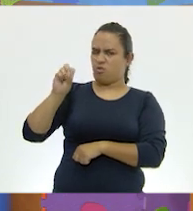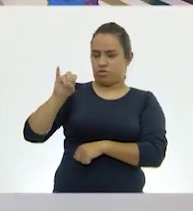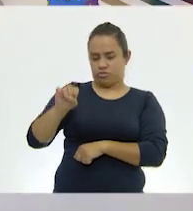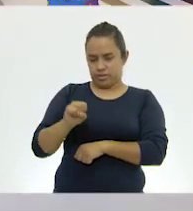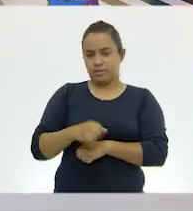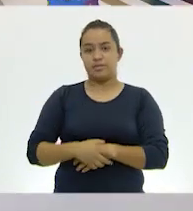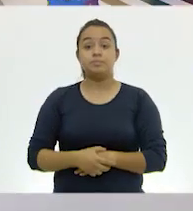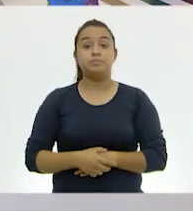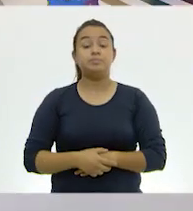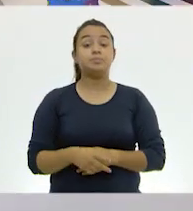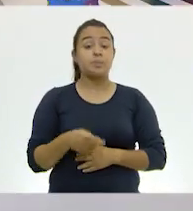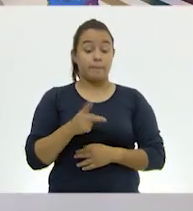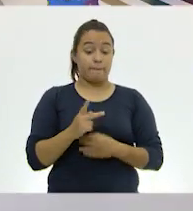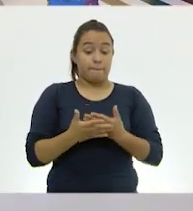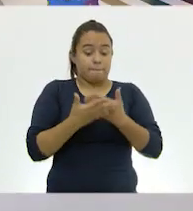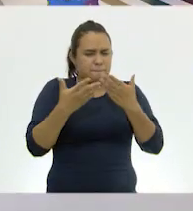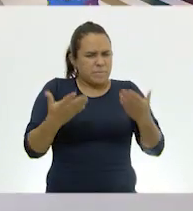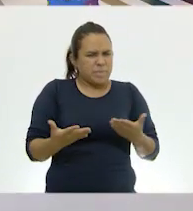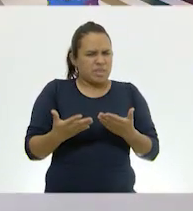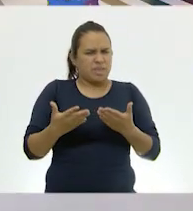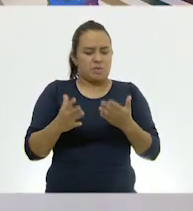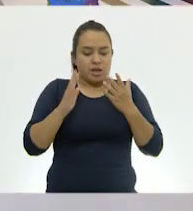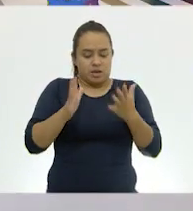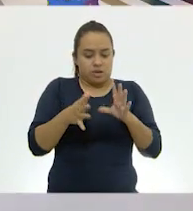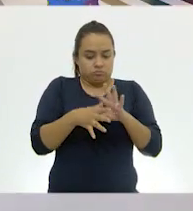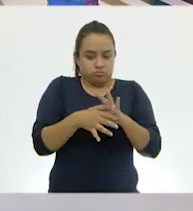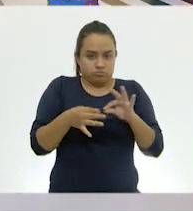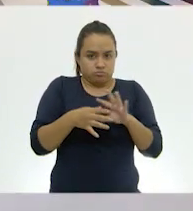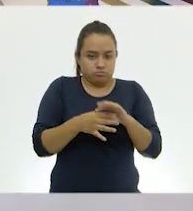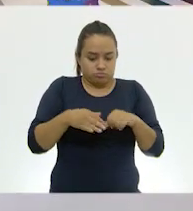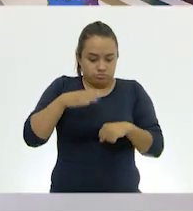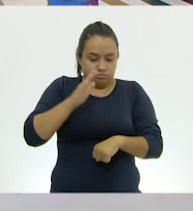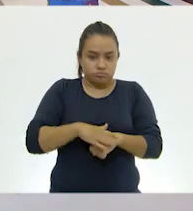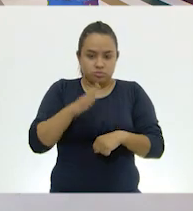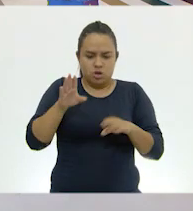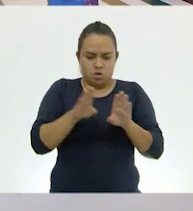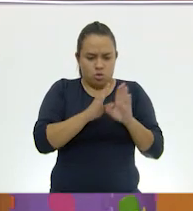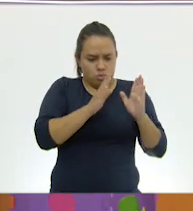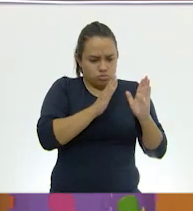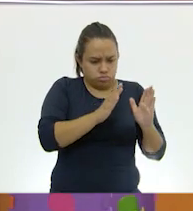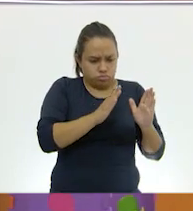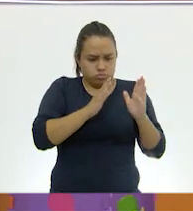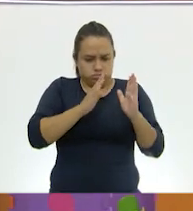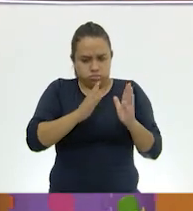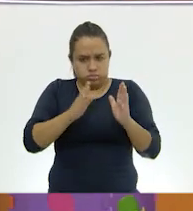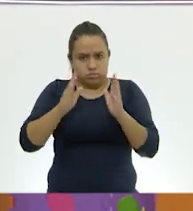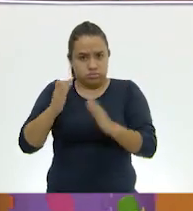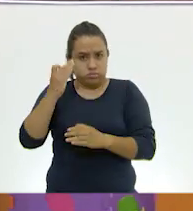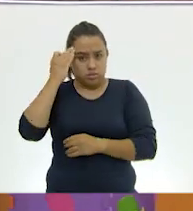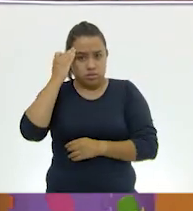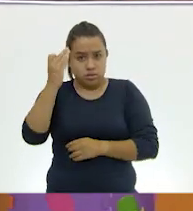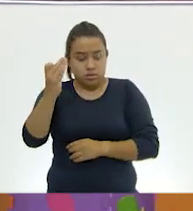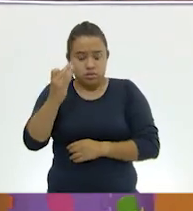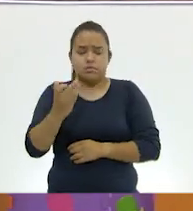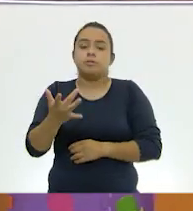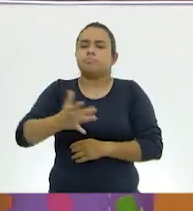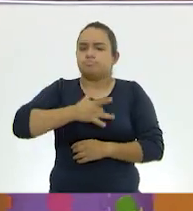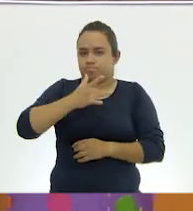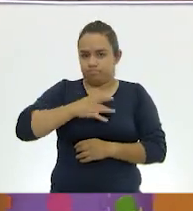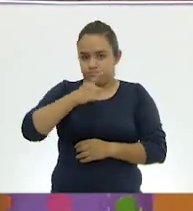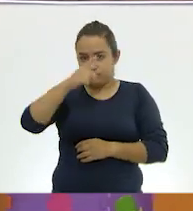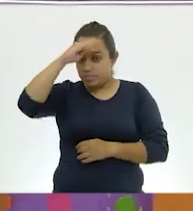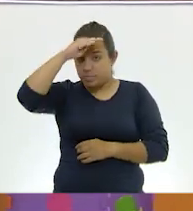pero ahora que ya estamos viendo un poco más acerca de estas etapas, ¿qué te parece si